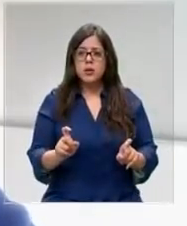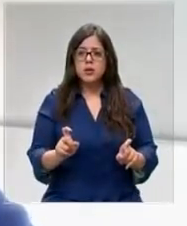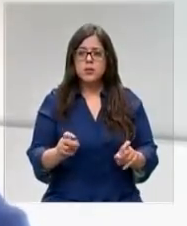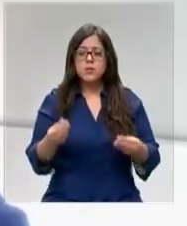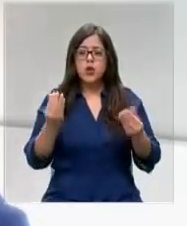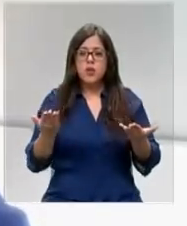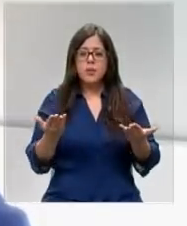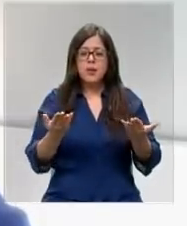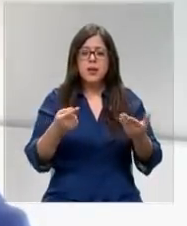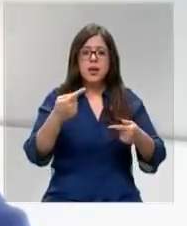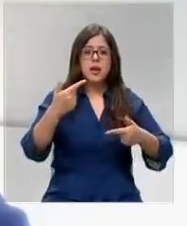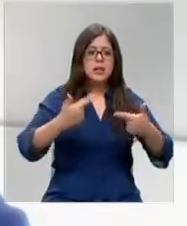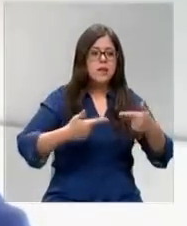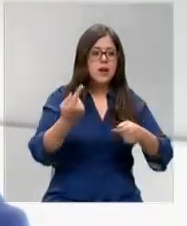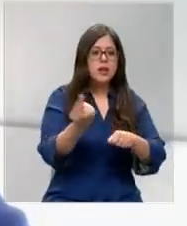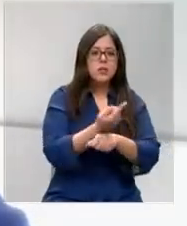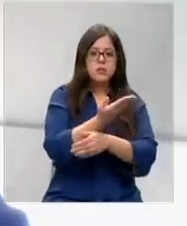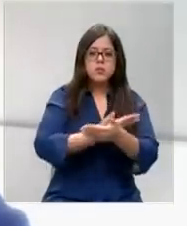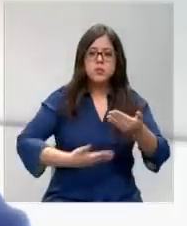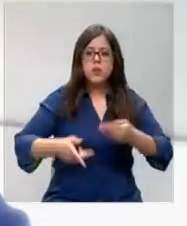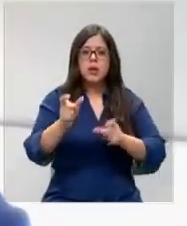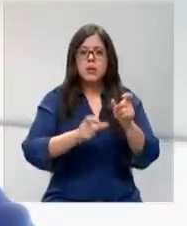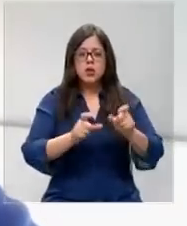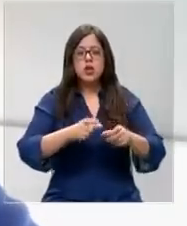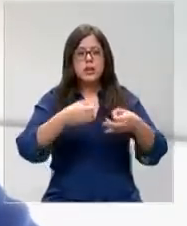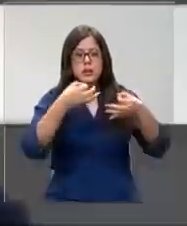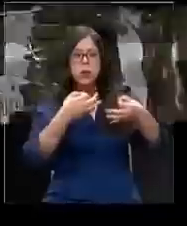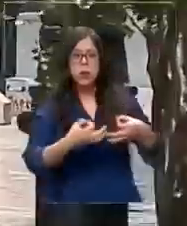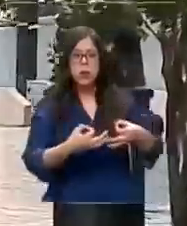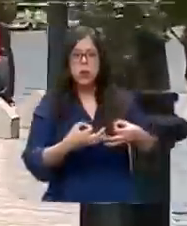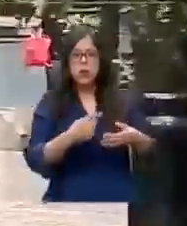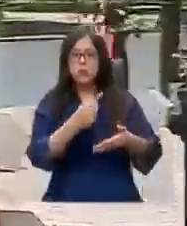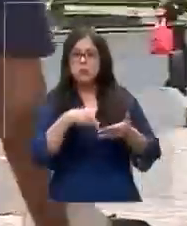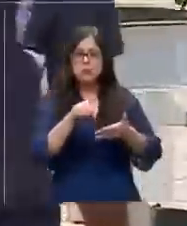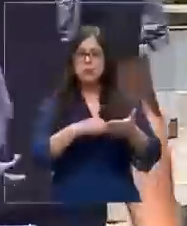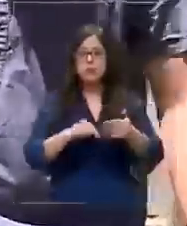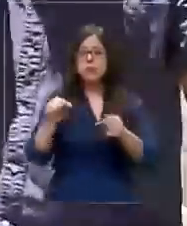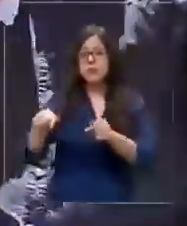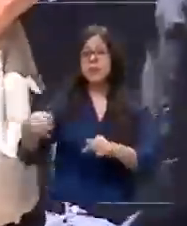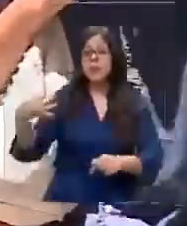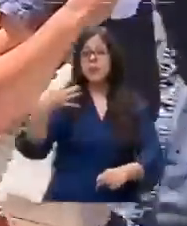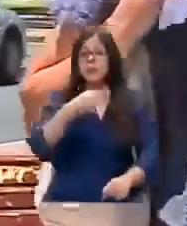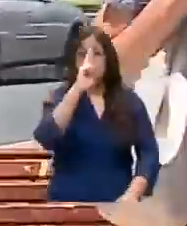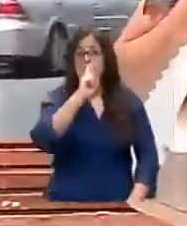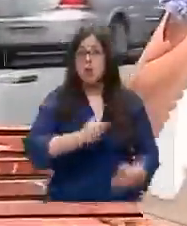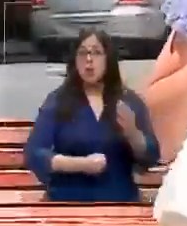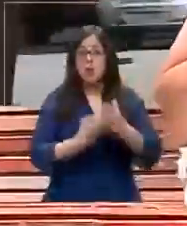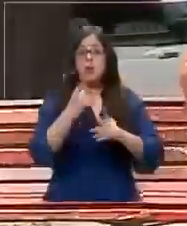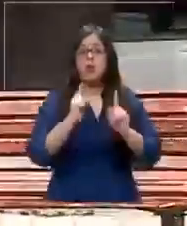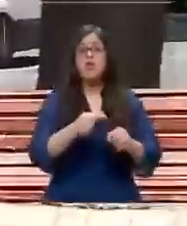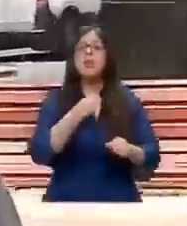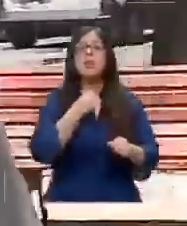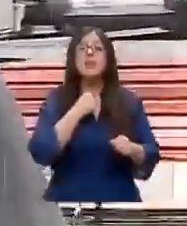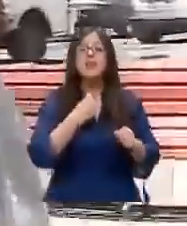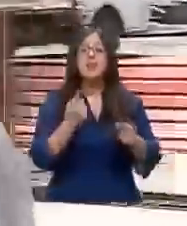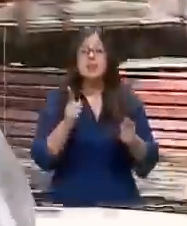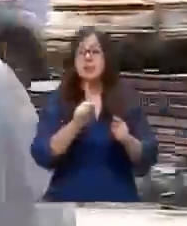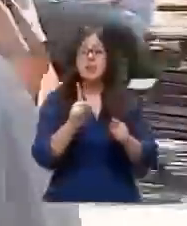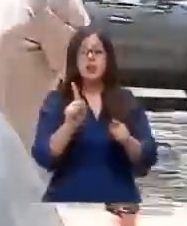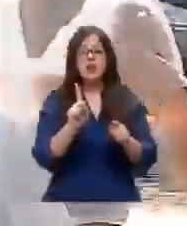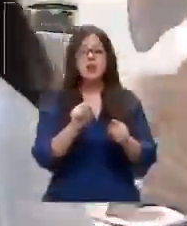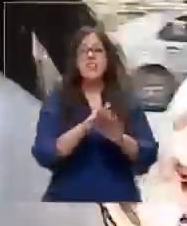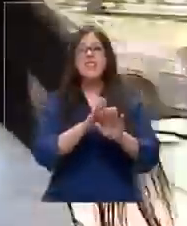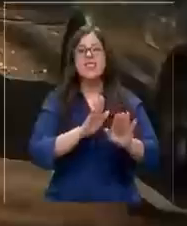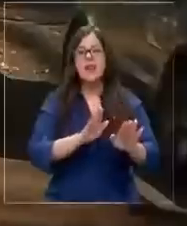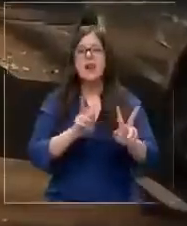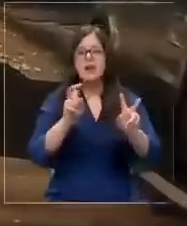diálogos entre convencidos nos sirven mucho. Reconoce que en su nuevo rol debe garantizar que no existan más víctimas en la